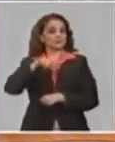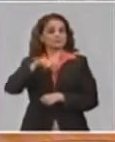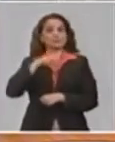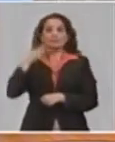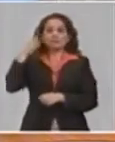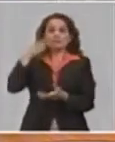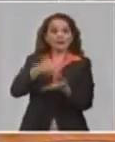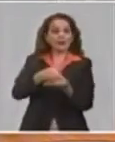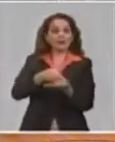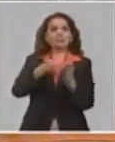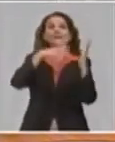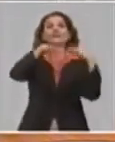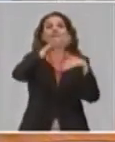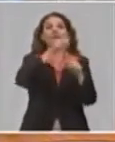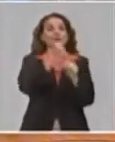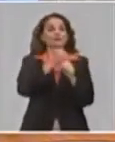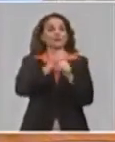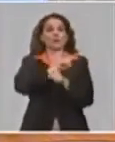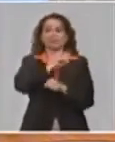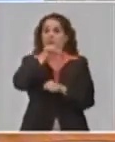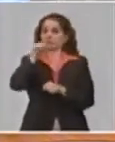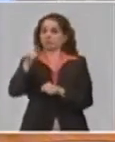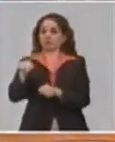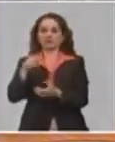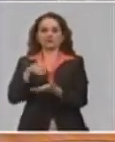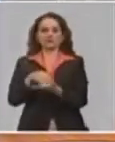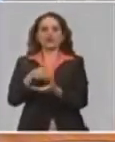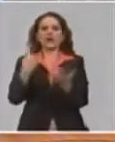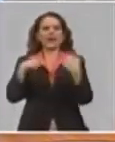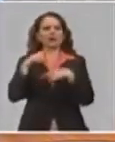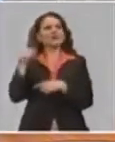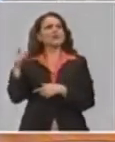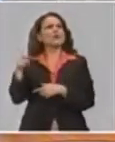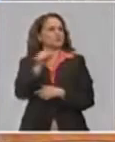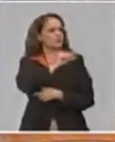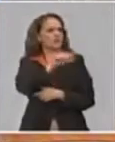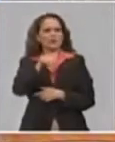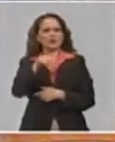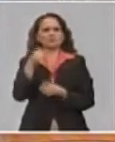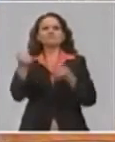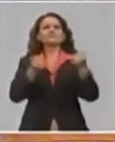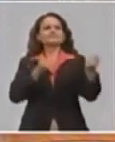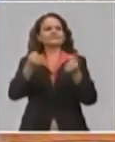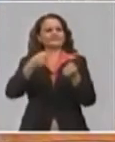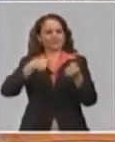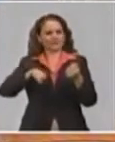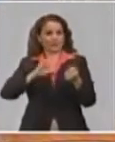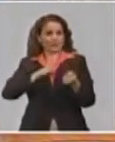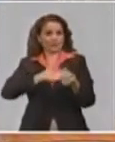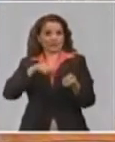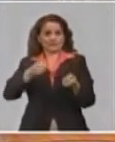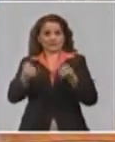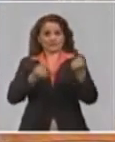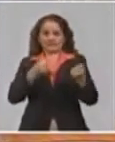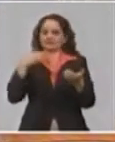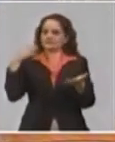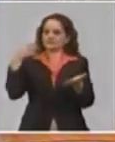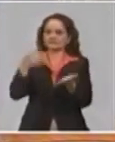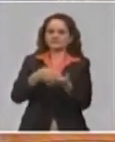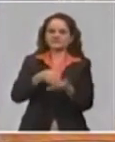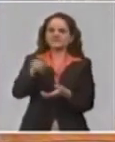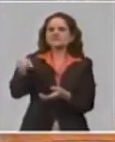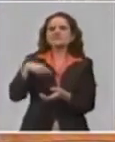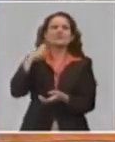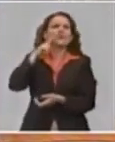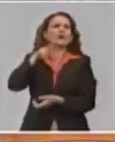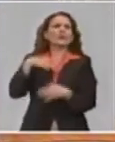Trabajo. Nosotros recibimos hace un tiempo unos transportistas que fueron ahí buscando indicación, buscando trabajo, qué